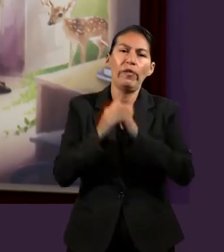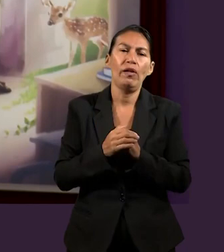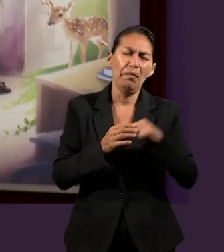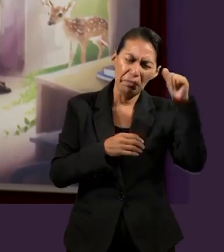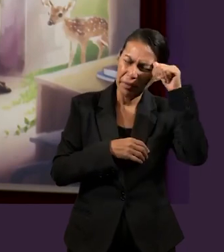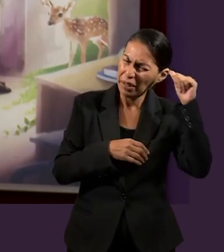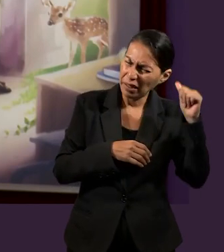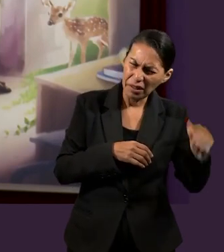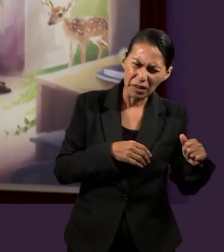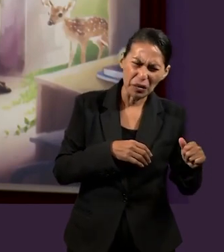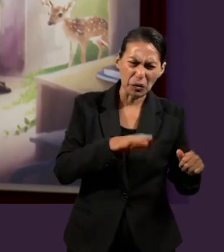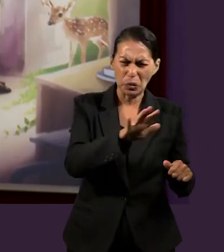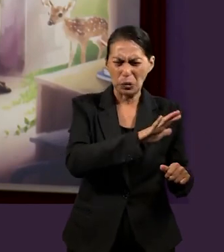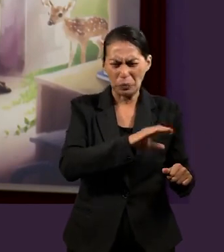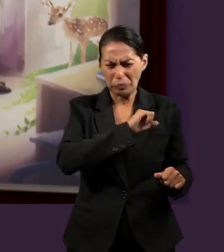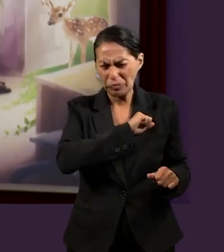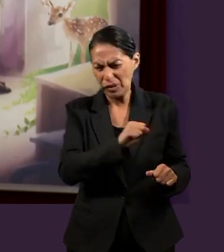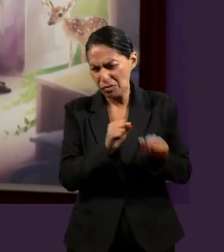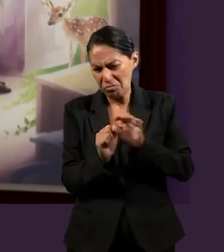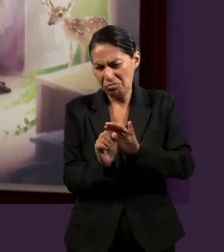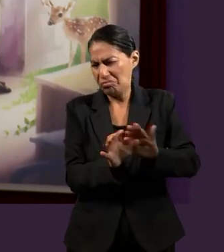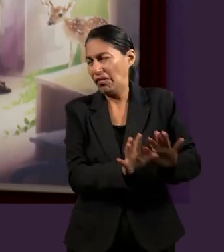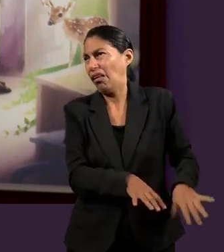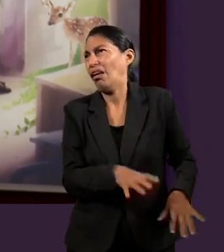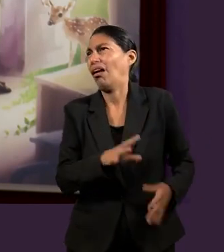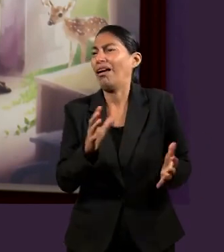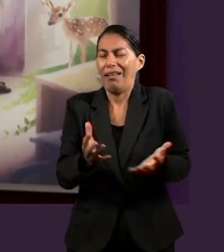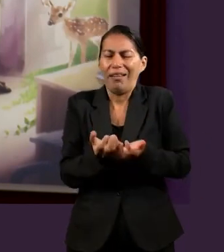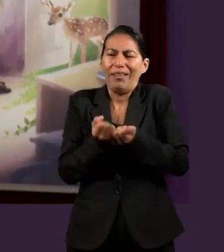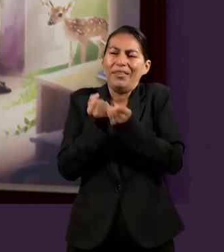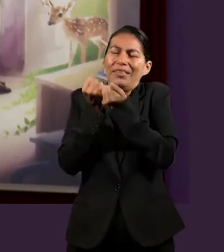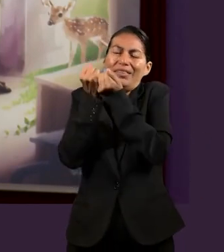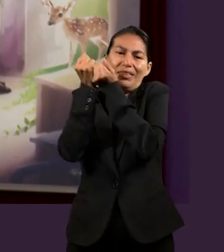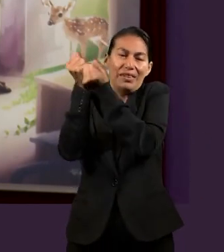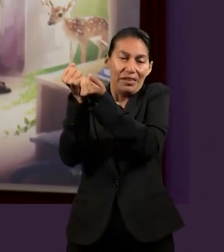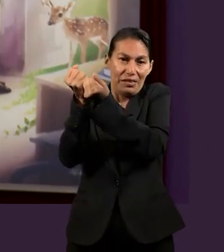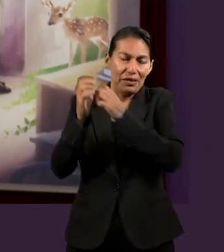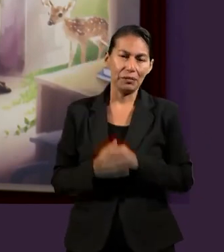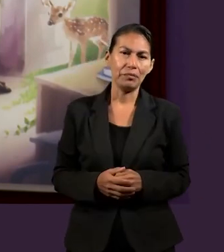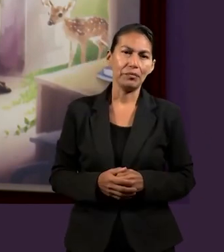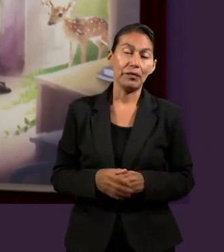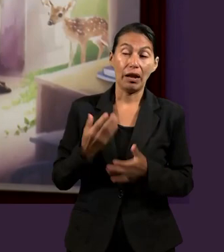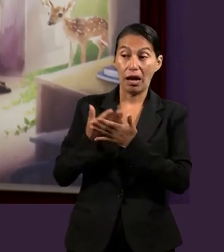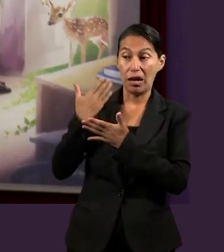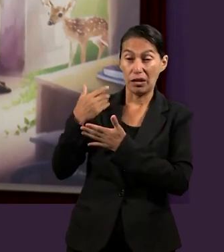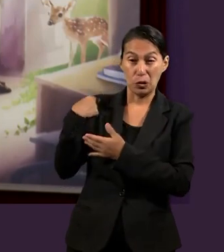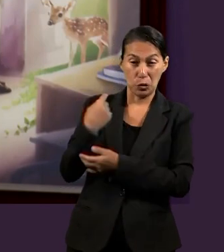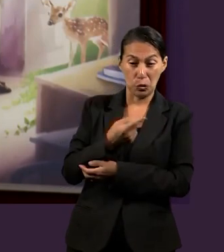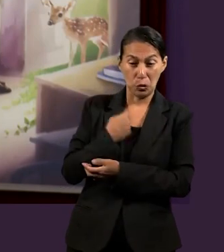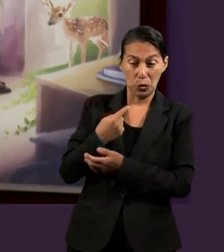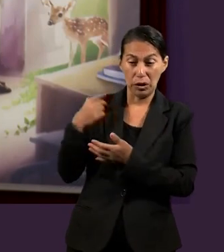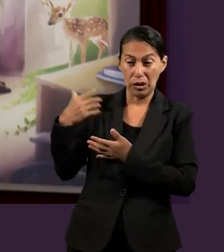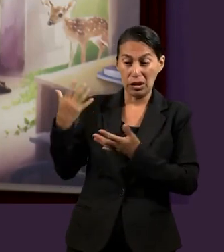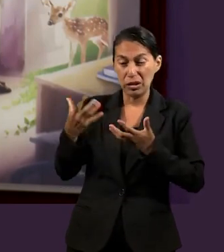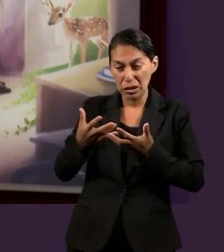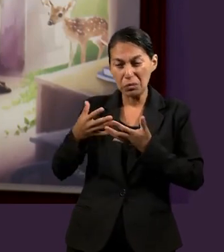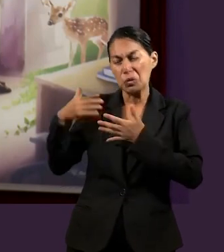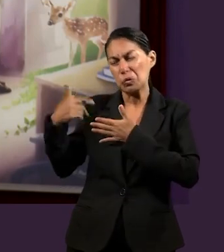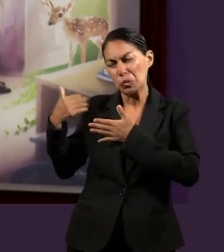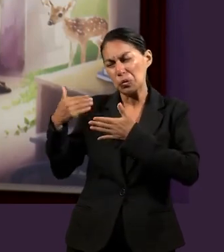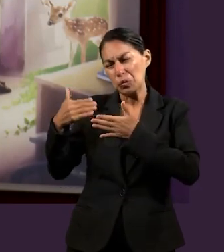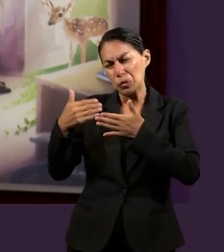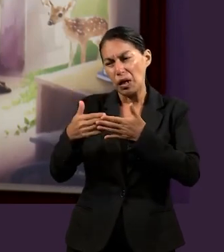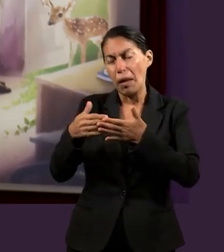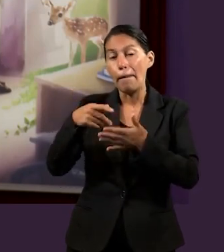rescatado de nuestros pecados, de todo lo que prácticamente hemos realizado en nuestra vida pasada.